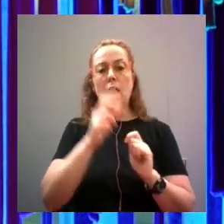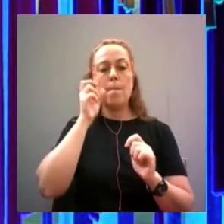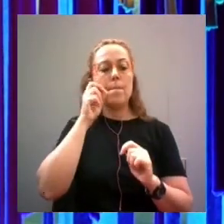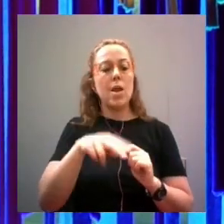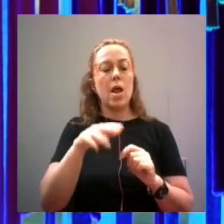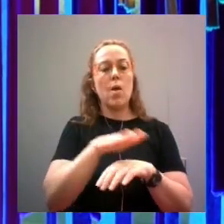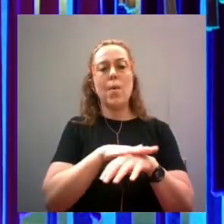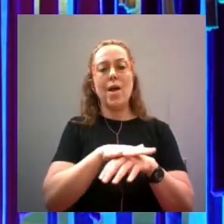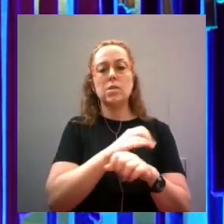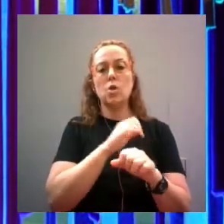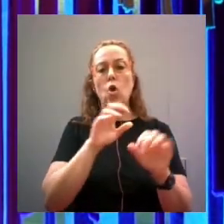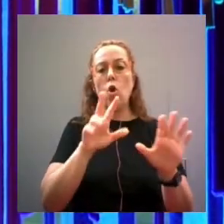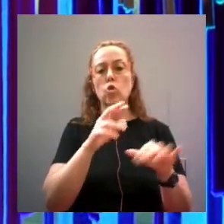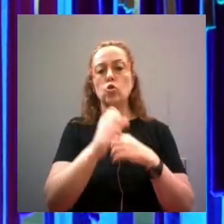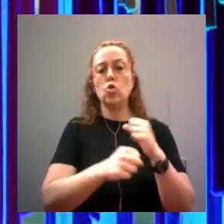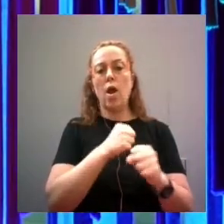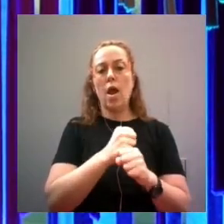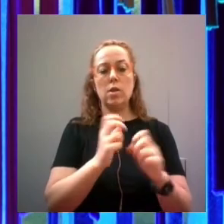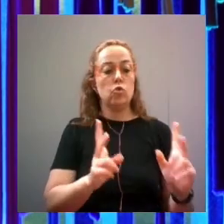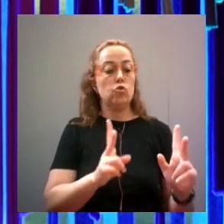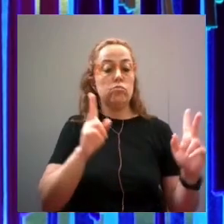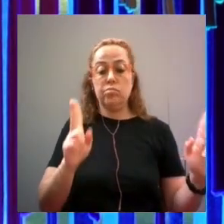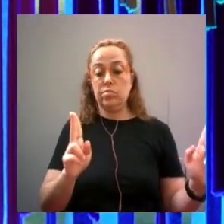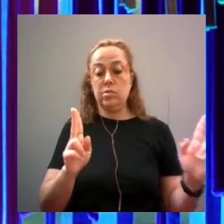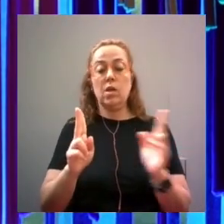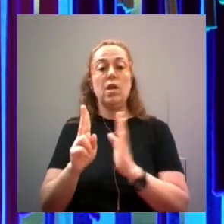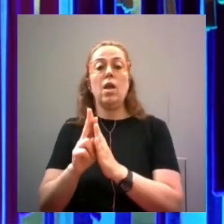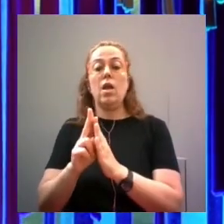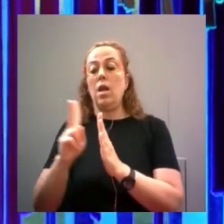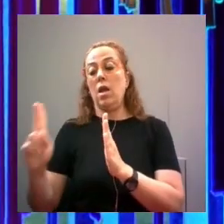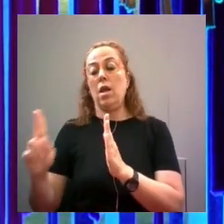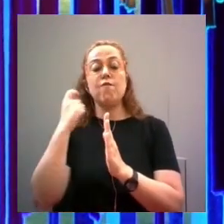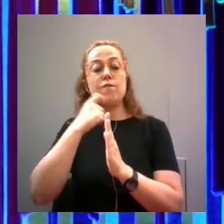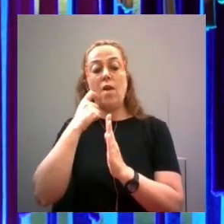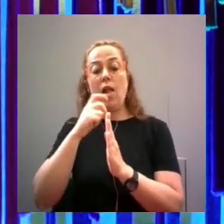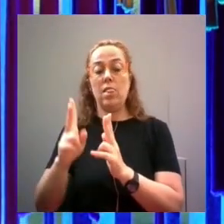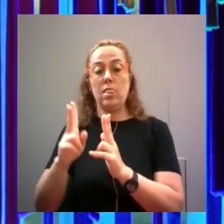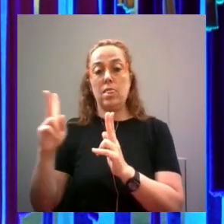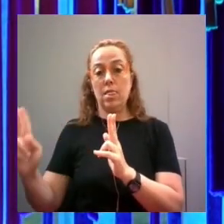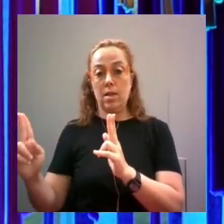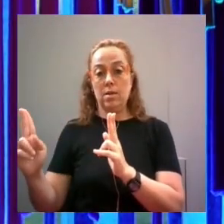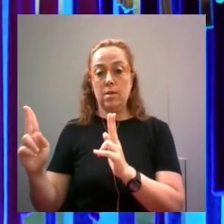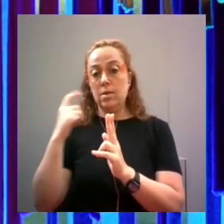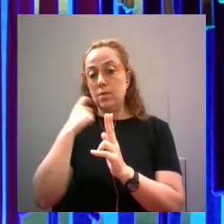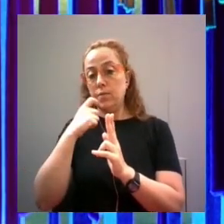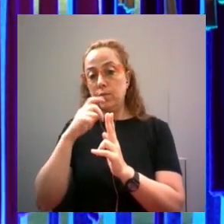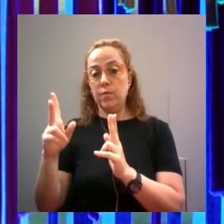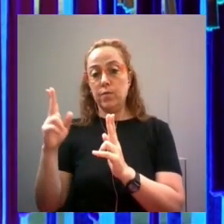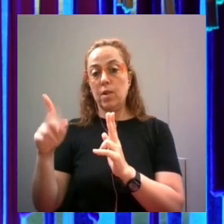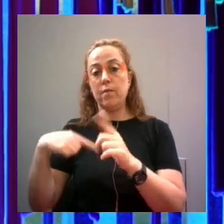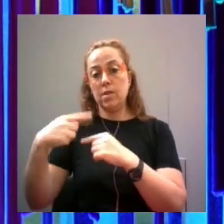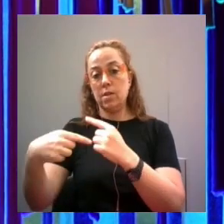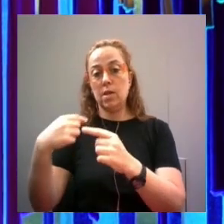años los primeros 8 años y el bachillerato todavía no está dentro de eso se va a a seguir trabajando en esa transformación